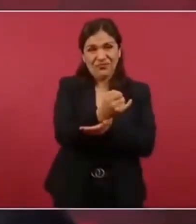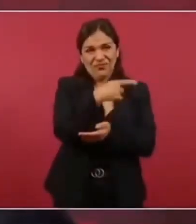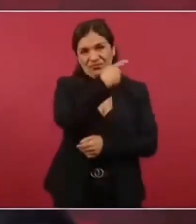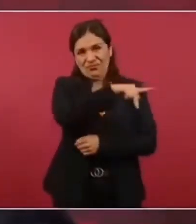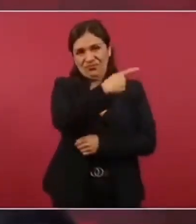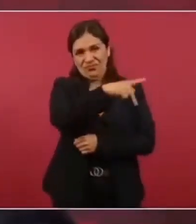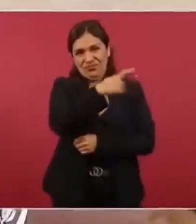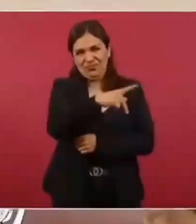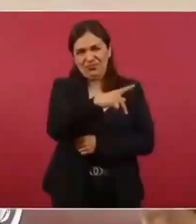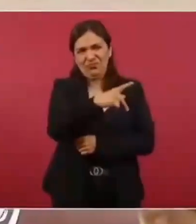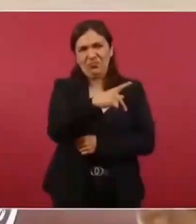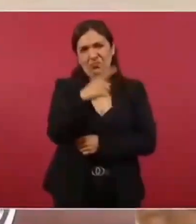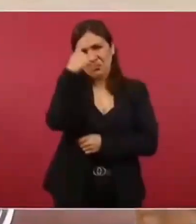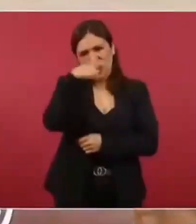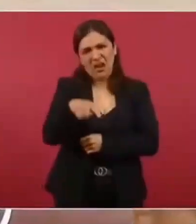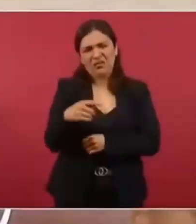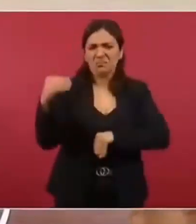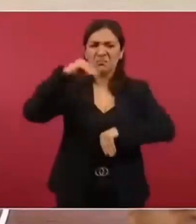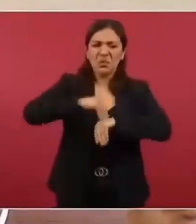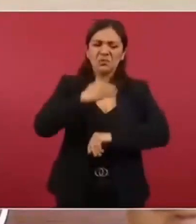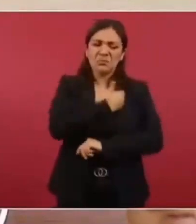de imponer a Calderón